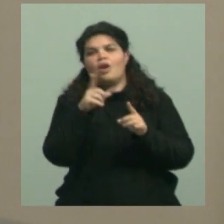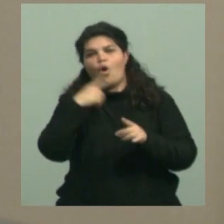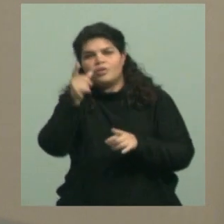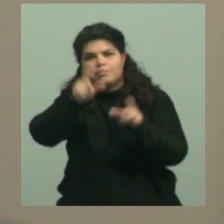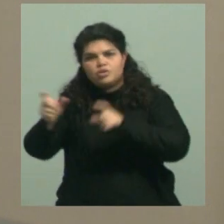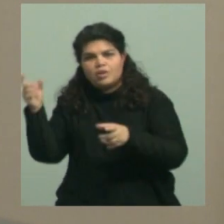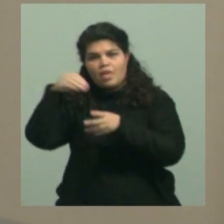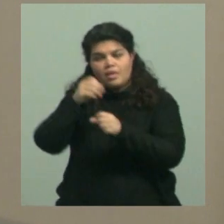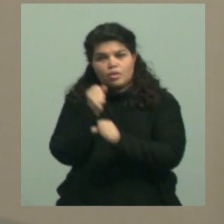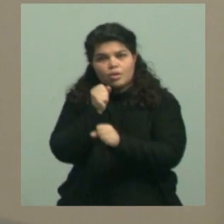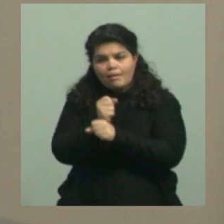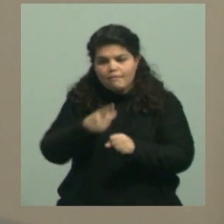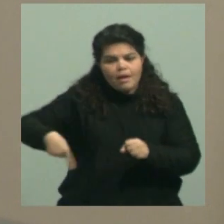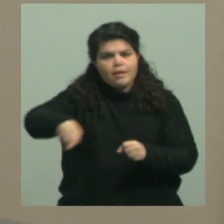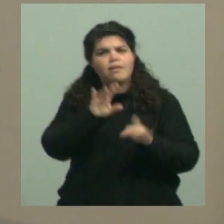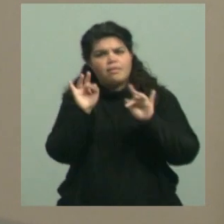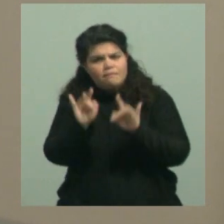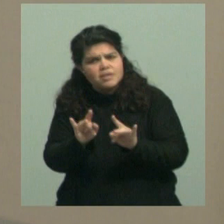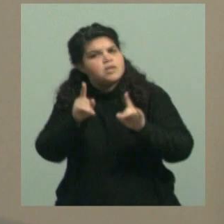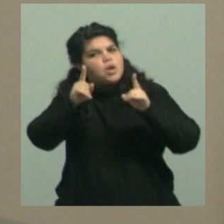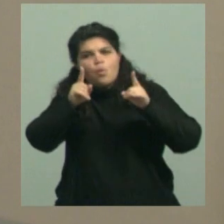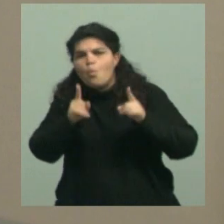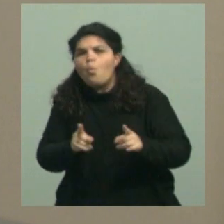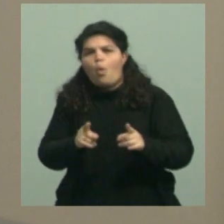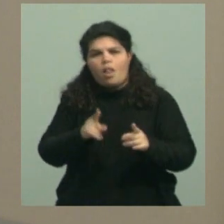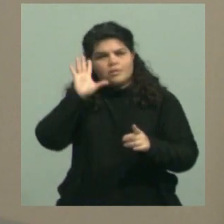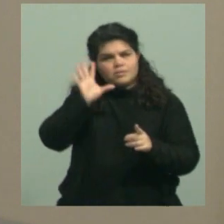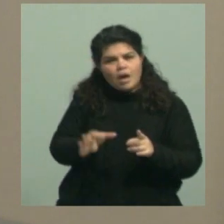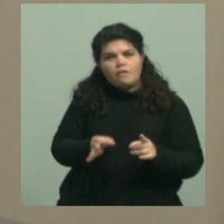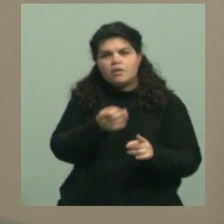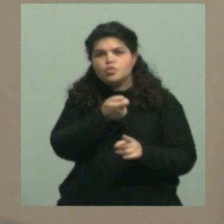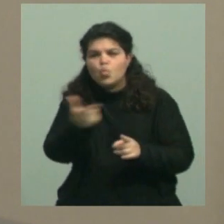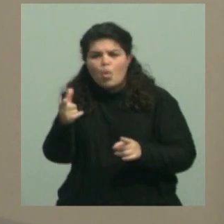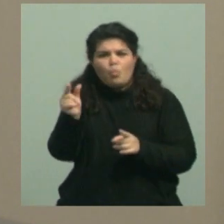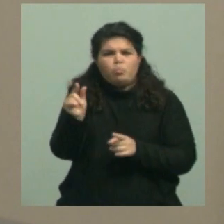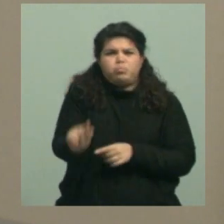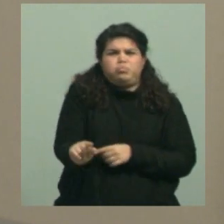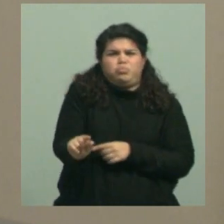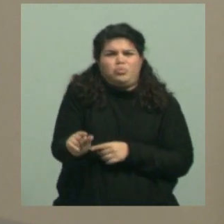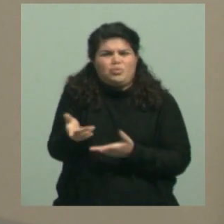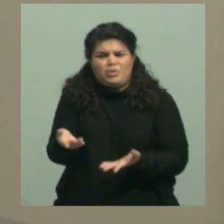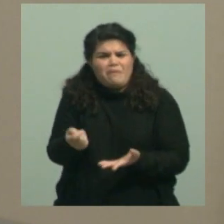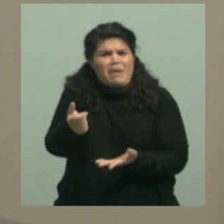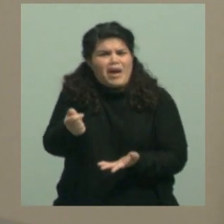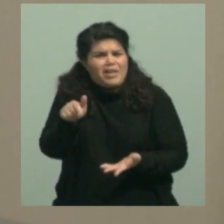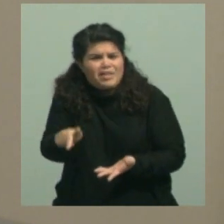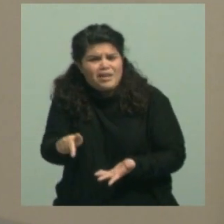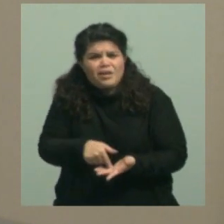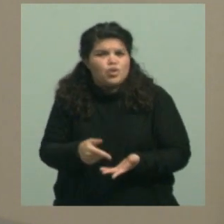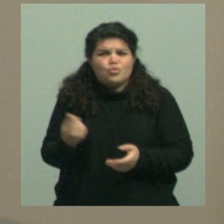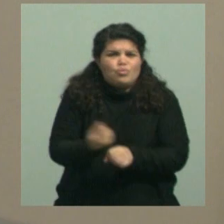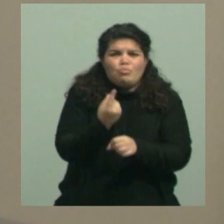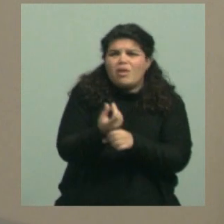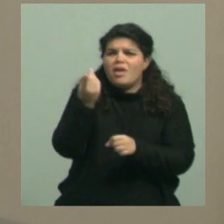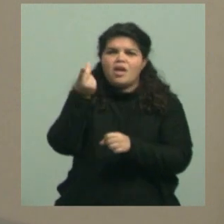que están atravesando una situación difícil, reconociendo que el aumento que se le ha otorgado hasta ahora está lejos de igualar a